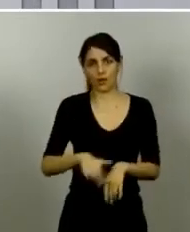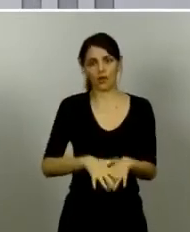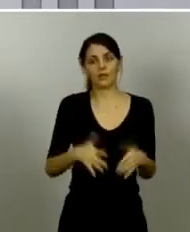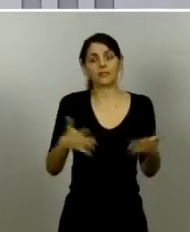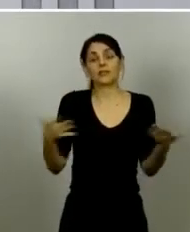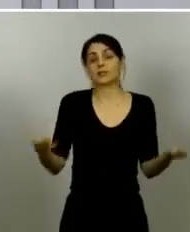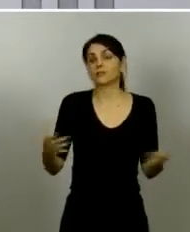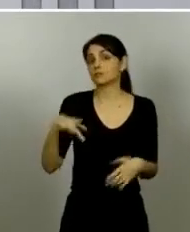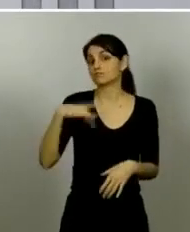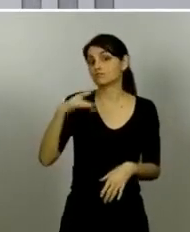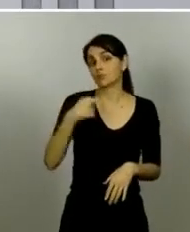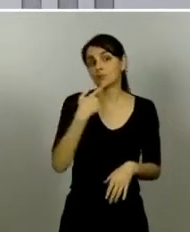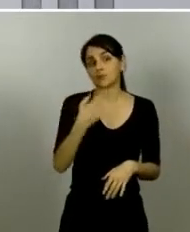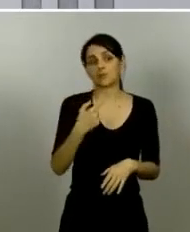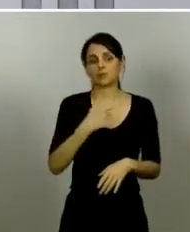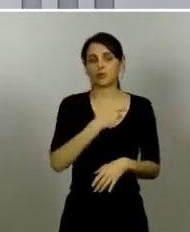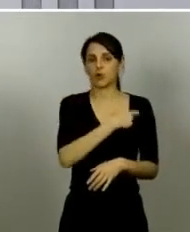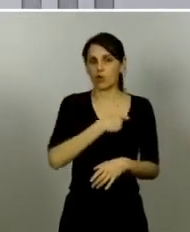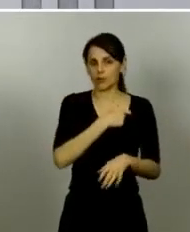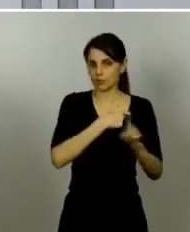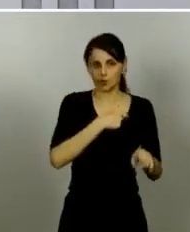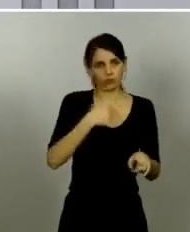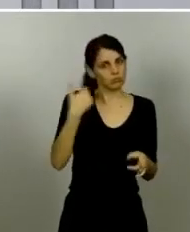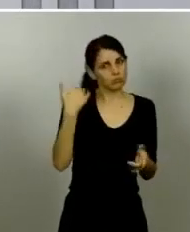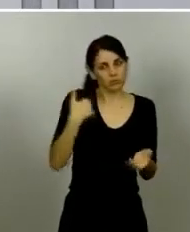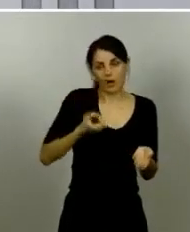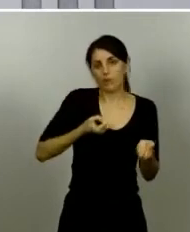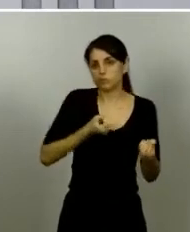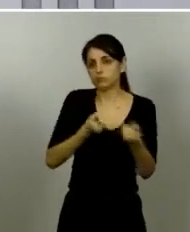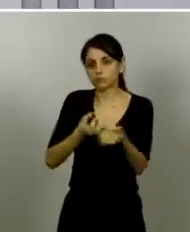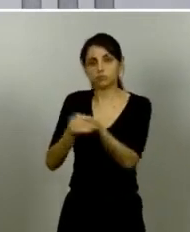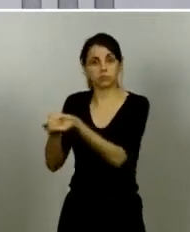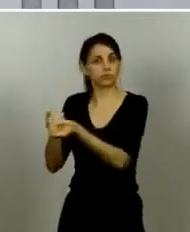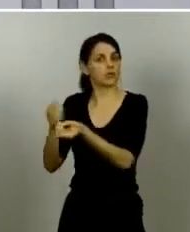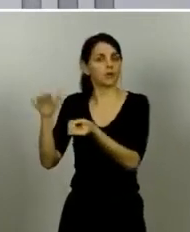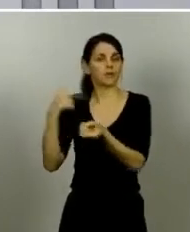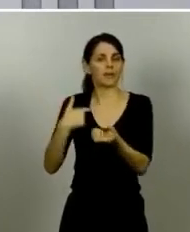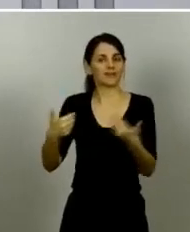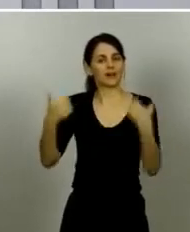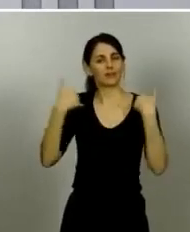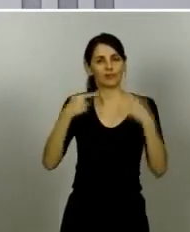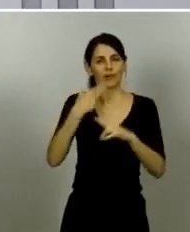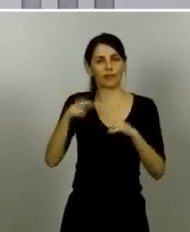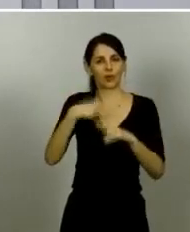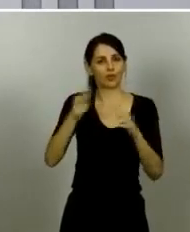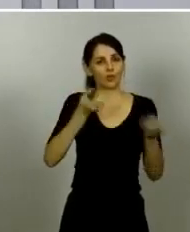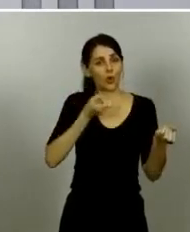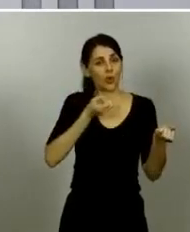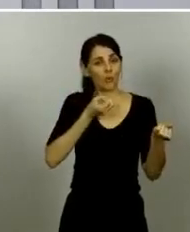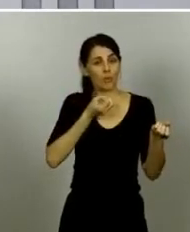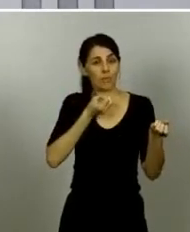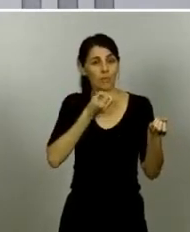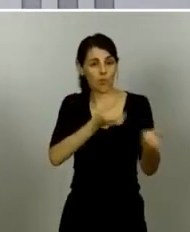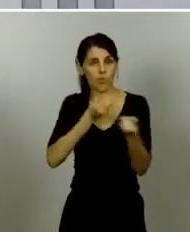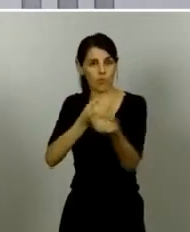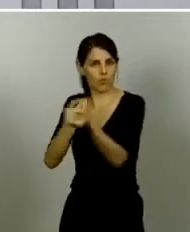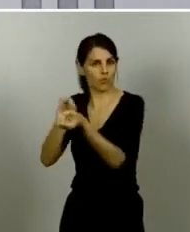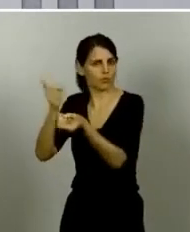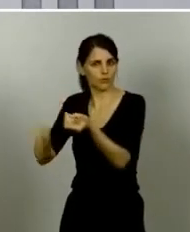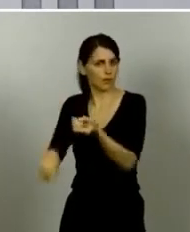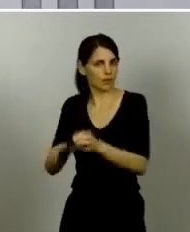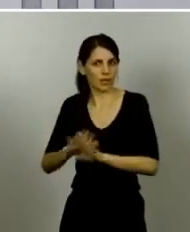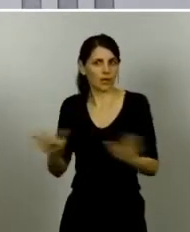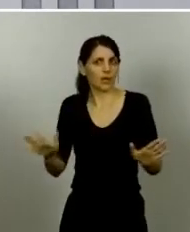contexto de la Comisión me he remitido a declaraciones de otros responsables políticos sin pretender trasladar ninguna responsabilidad asumiendo la que me